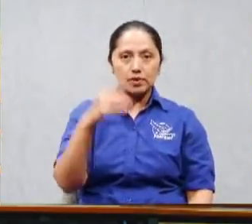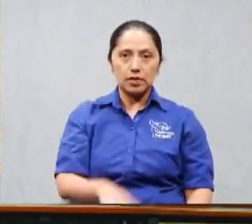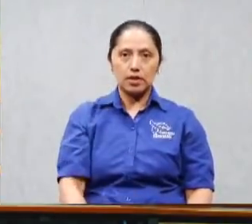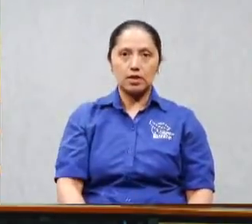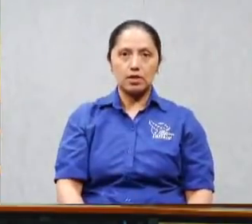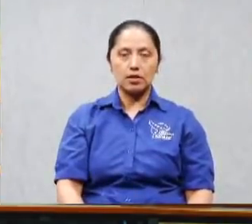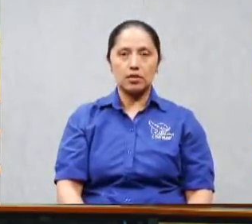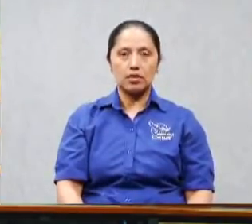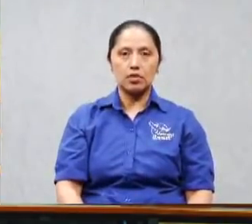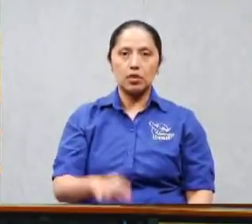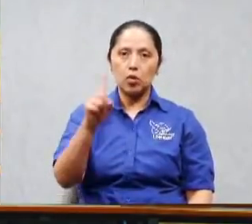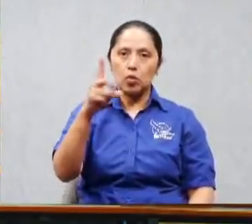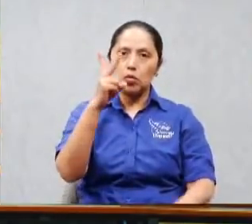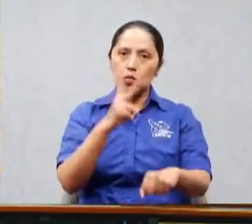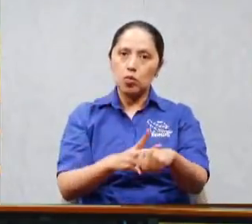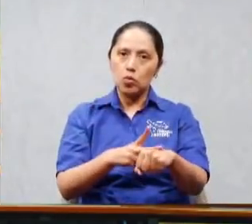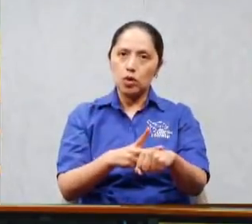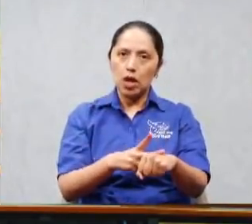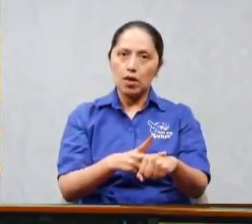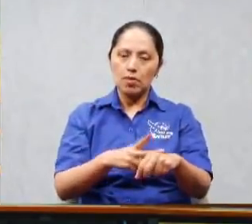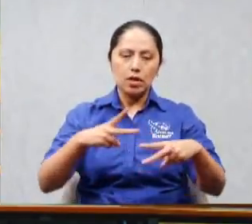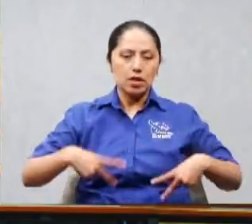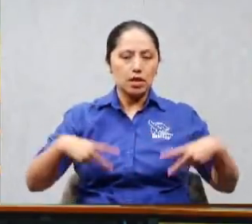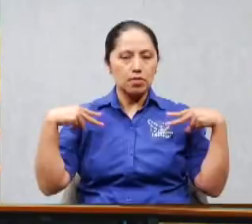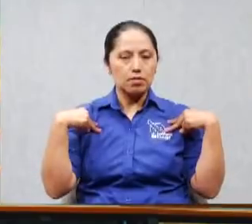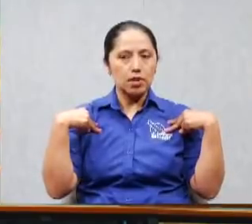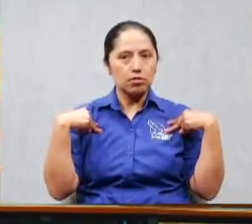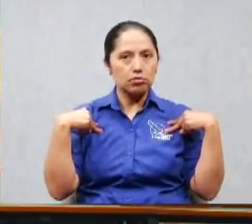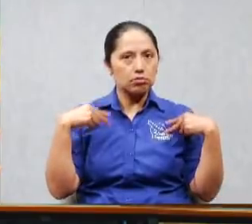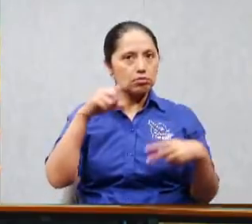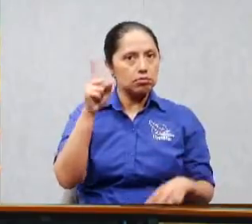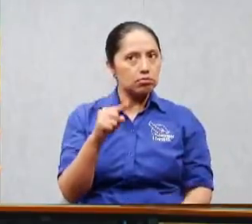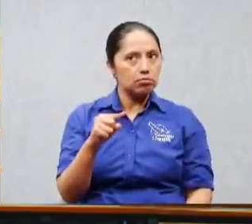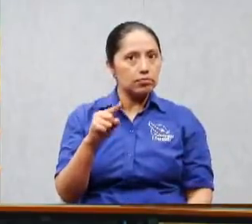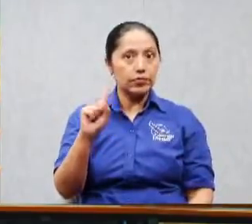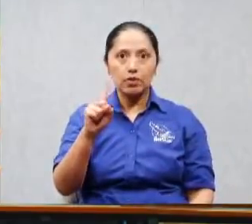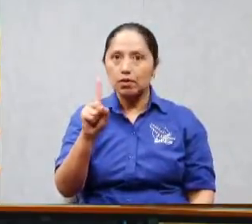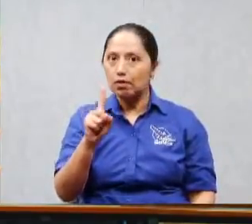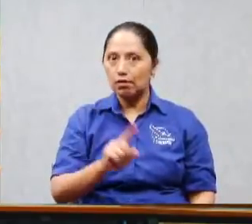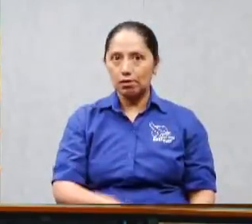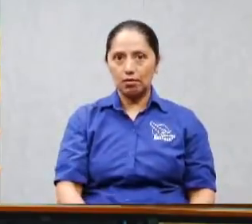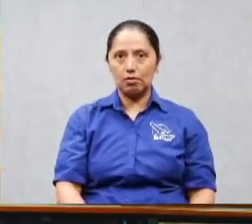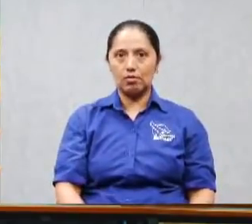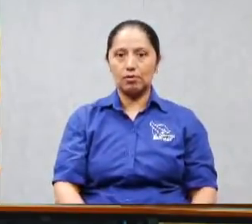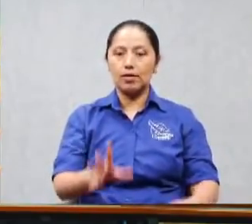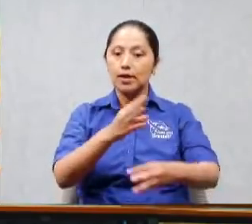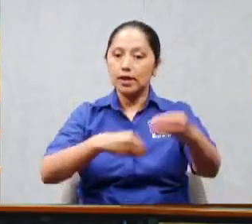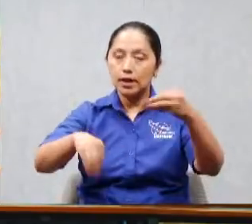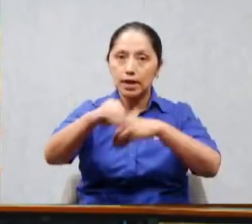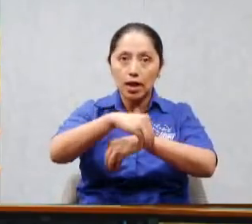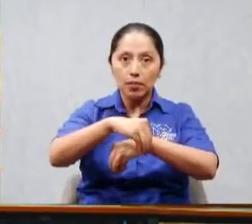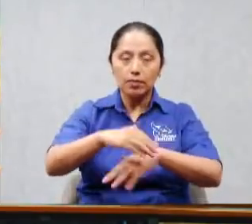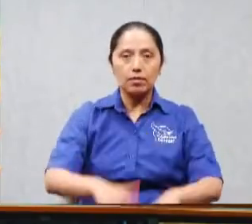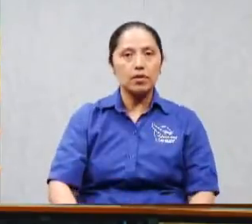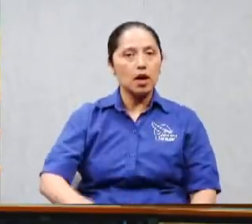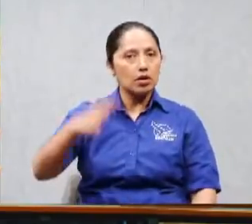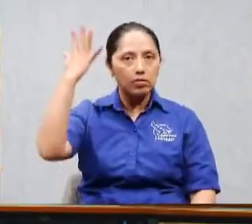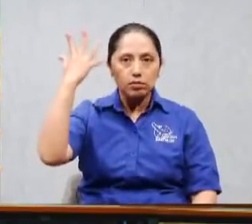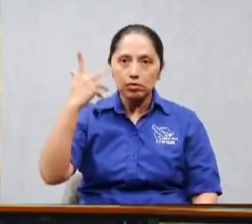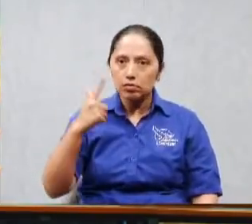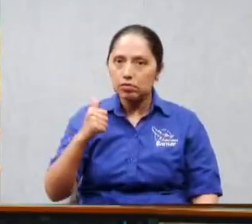vida, eso se debería de dar a diario. Incluso en algún momento vimos